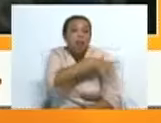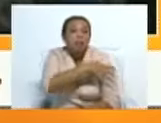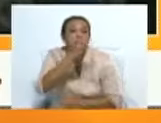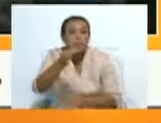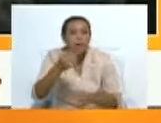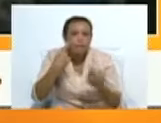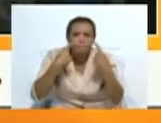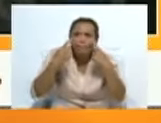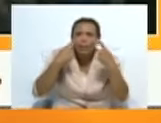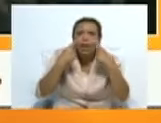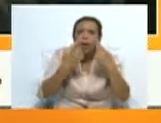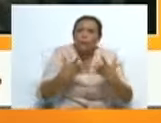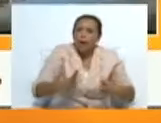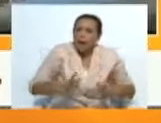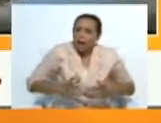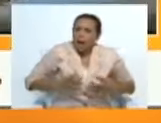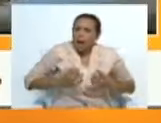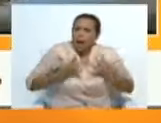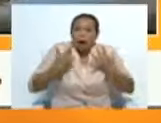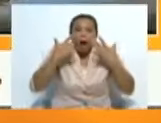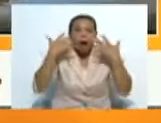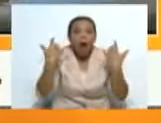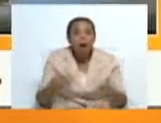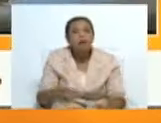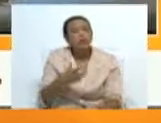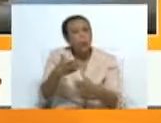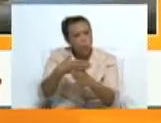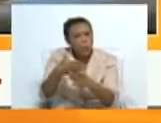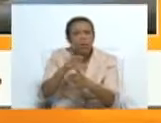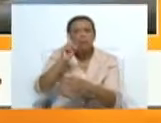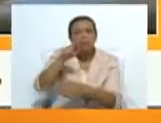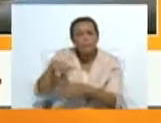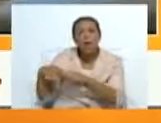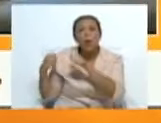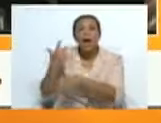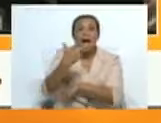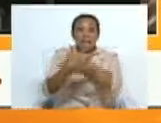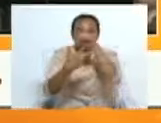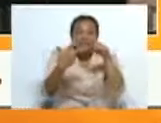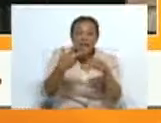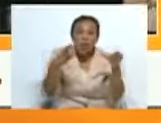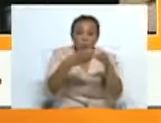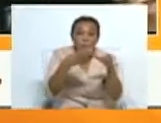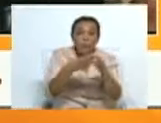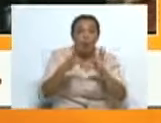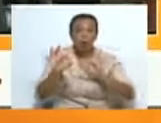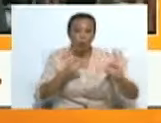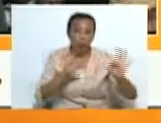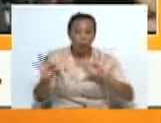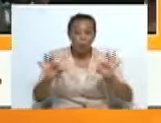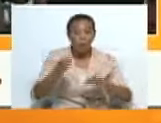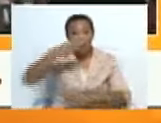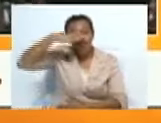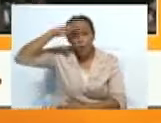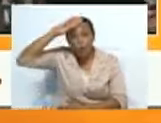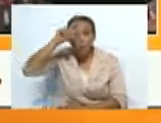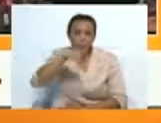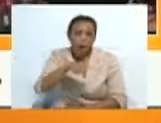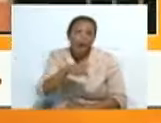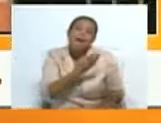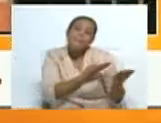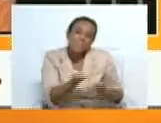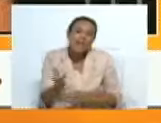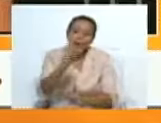que fue tan emotiva. Y yo vine acompañando también a tres grupos cubanos porque tuvimos la suerte de ser este año el país